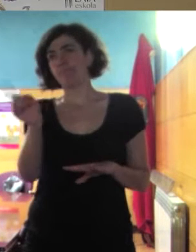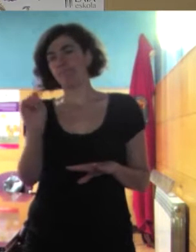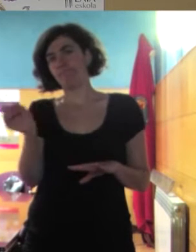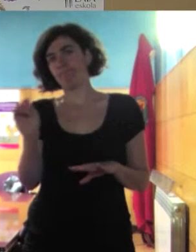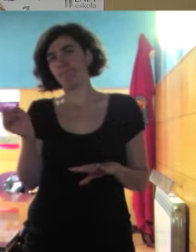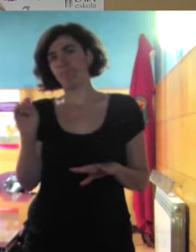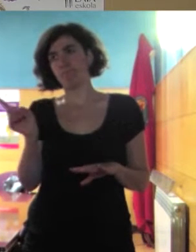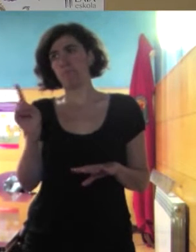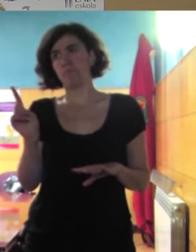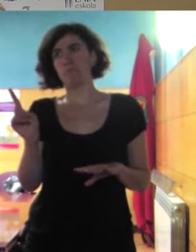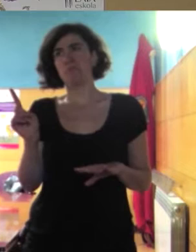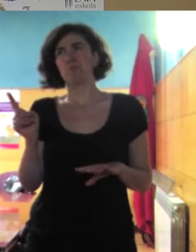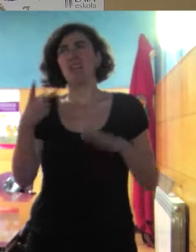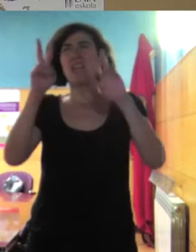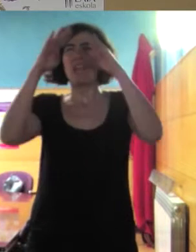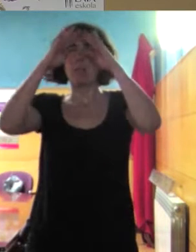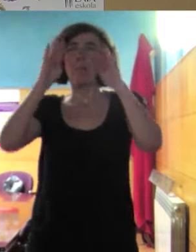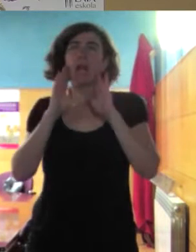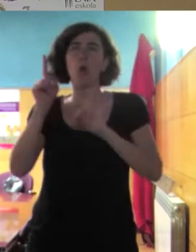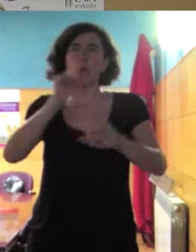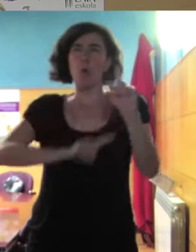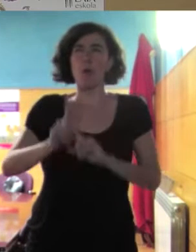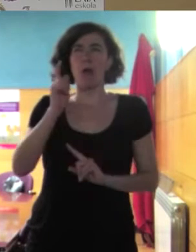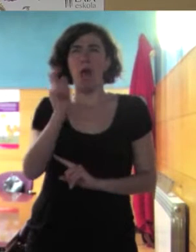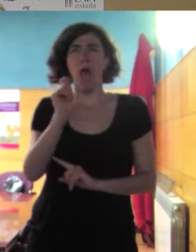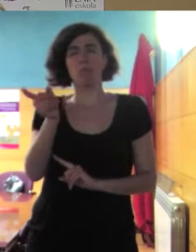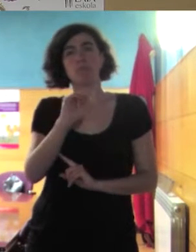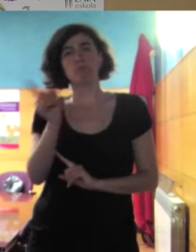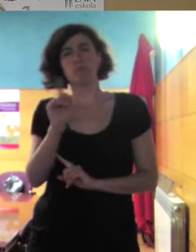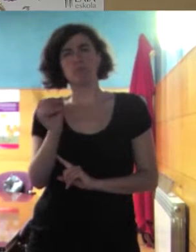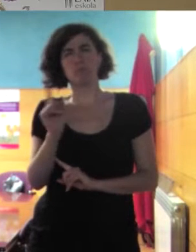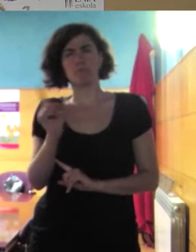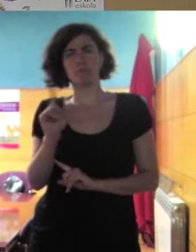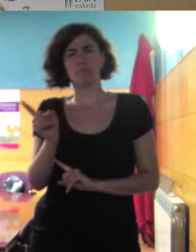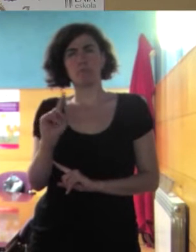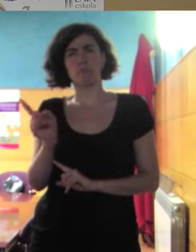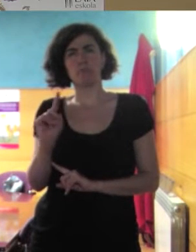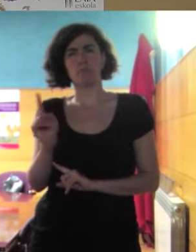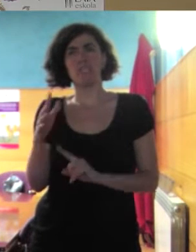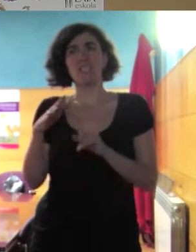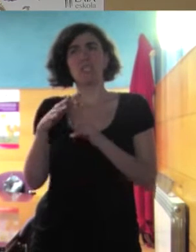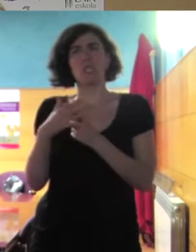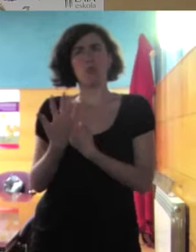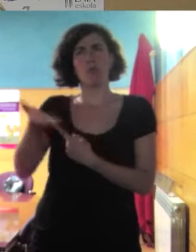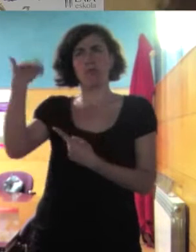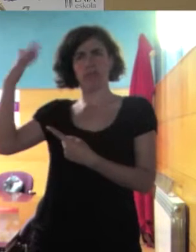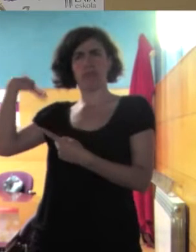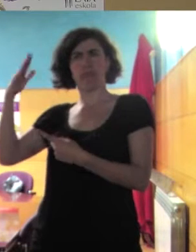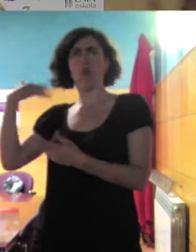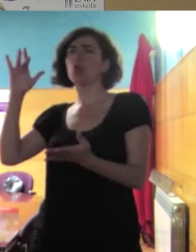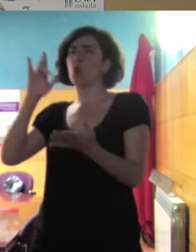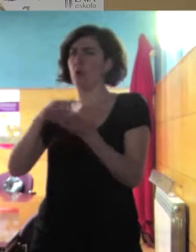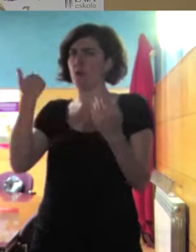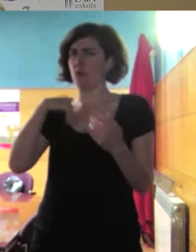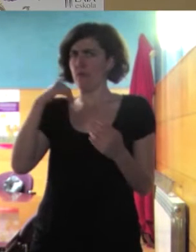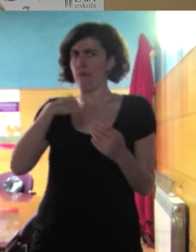no han surgido muchos conflictos con este tema pues ya se había producido esta situación anteriormente de alumnado